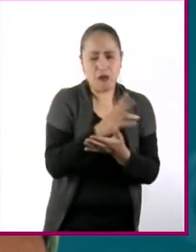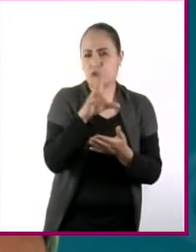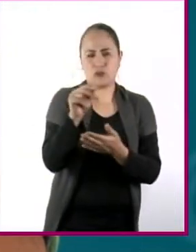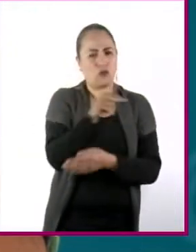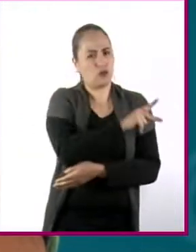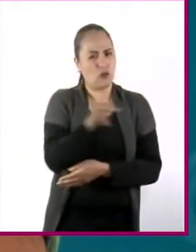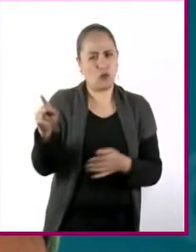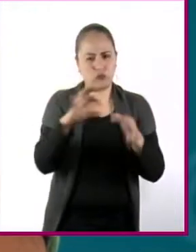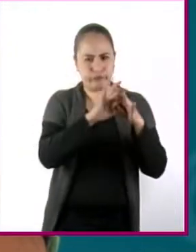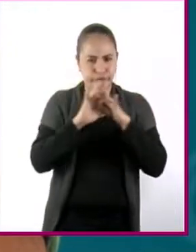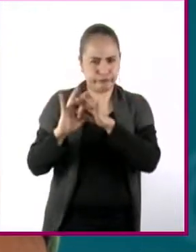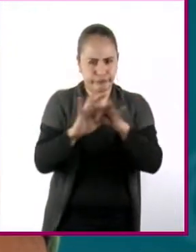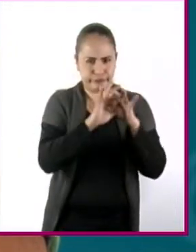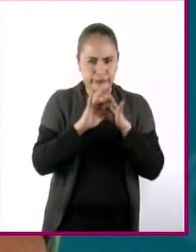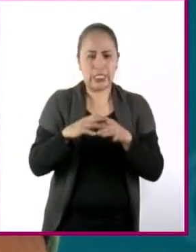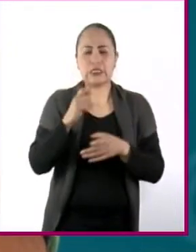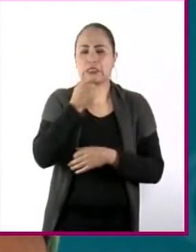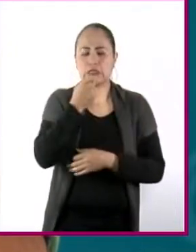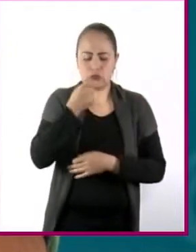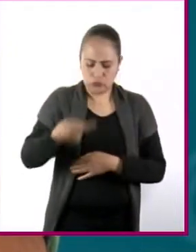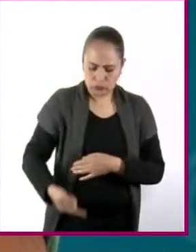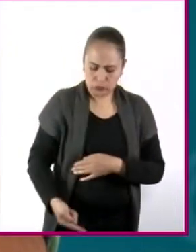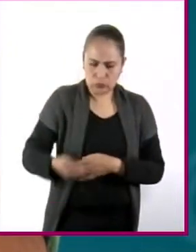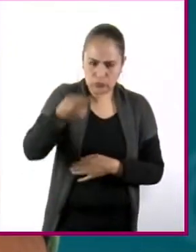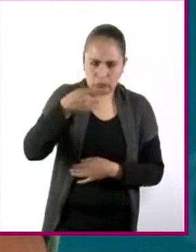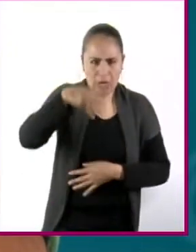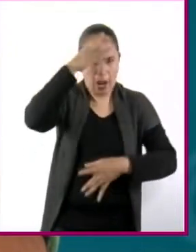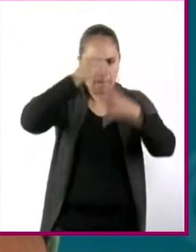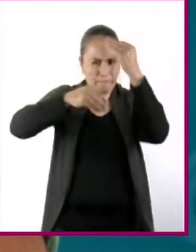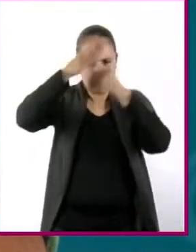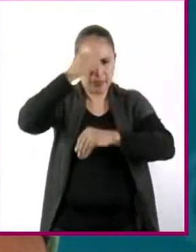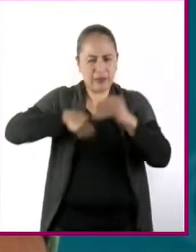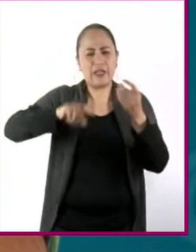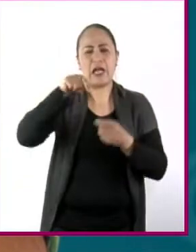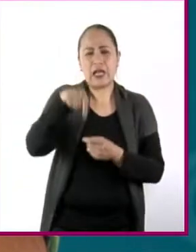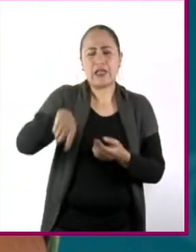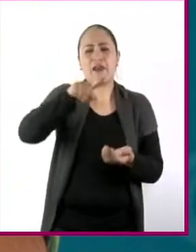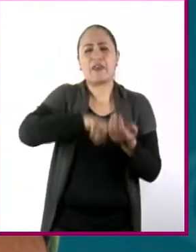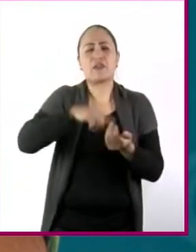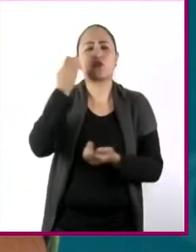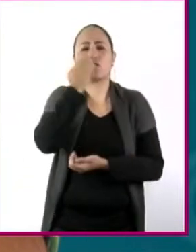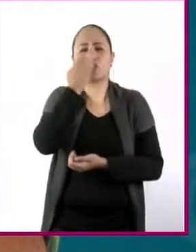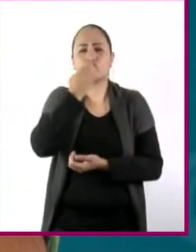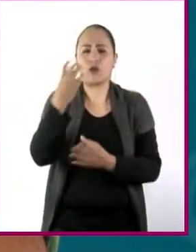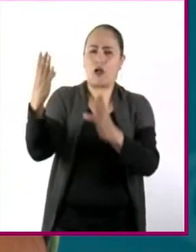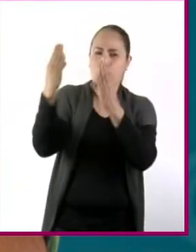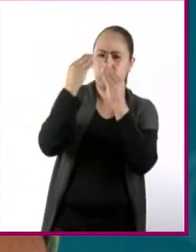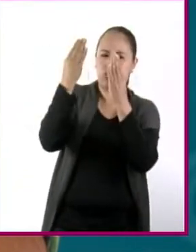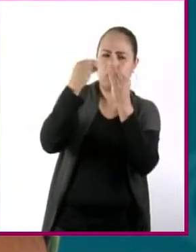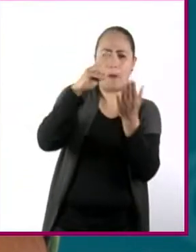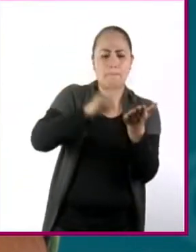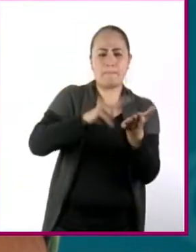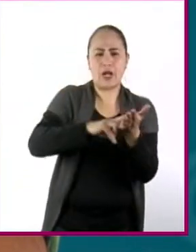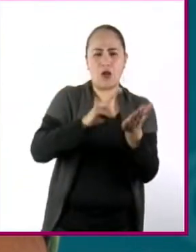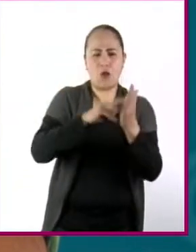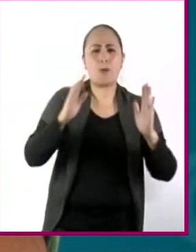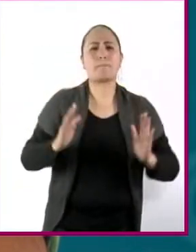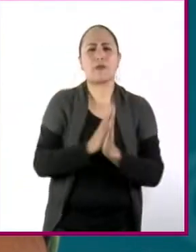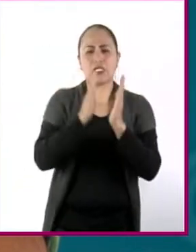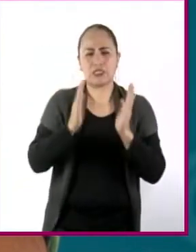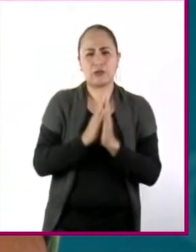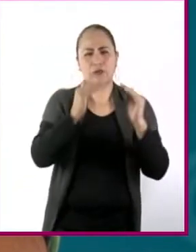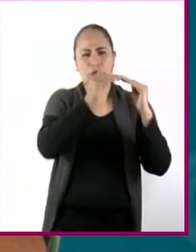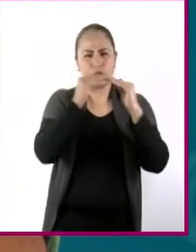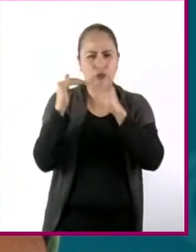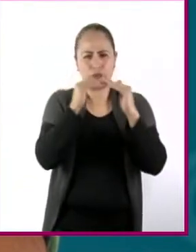la construimos desde la infancia, donde la escuela se constituye como un espacio privilegiado para una formación en valores democráticos, poniéndolos en